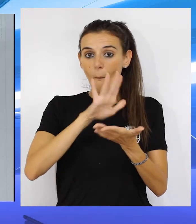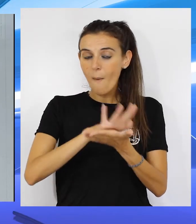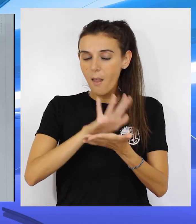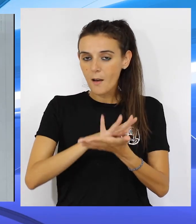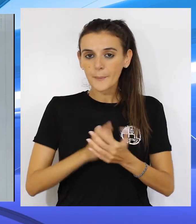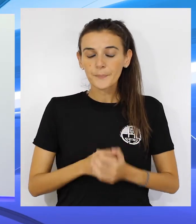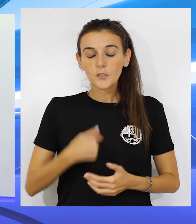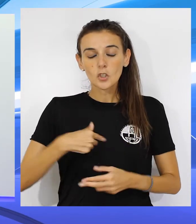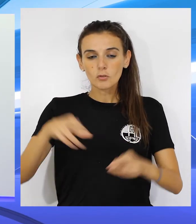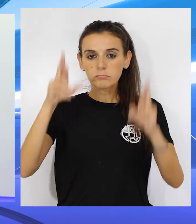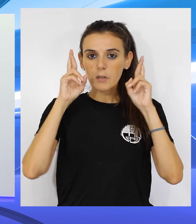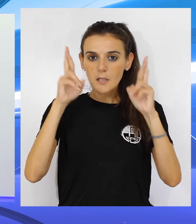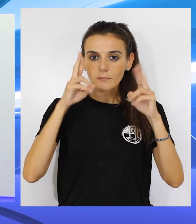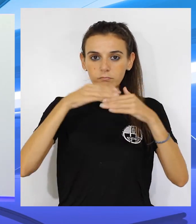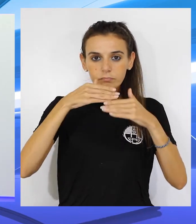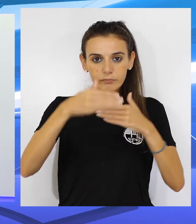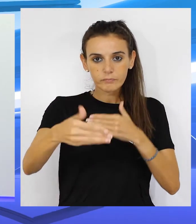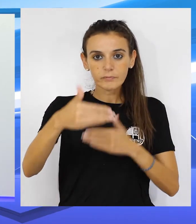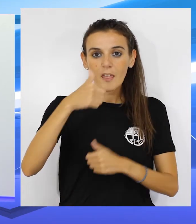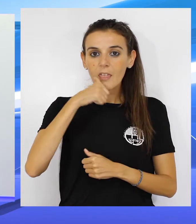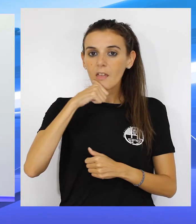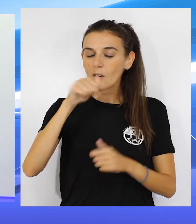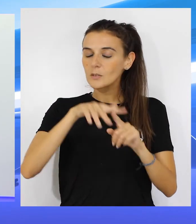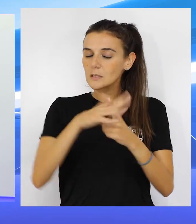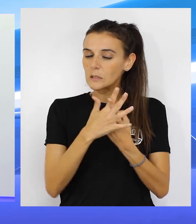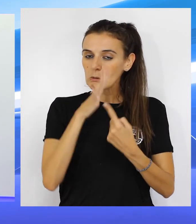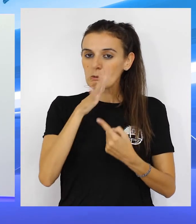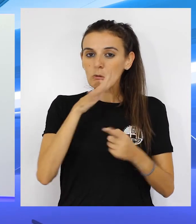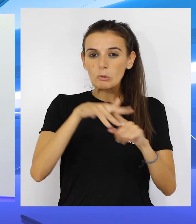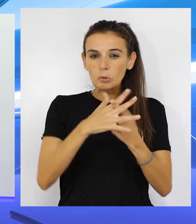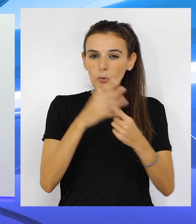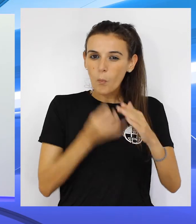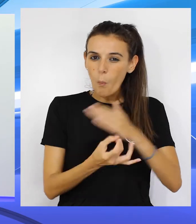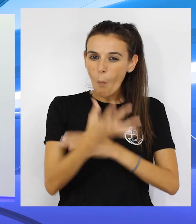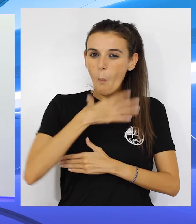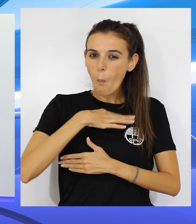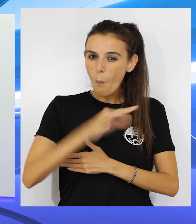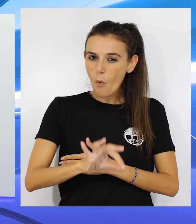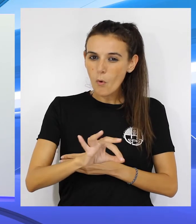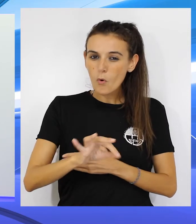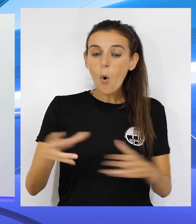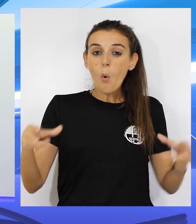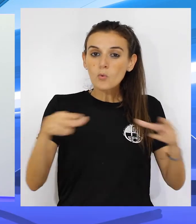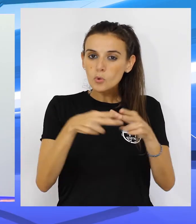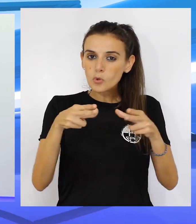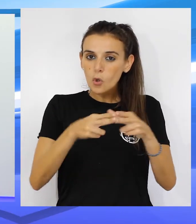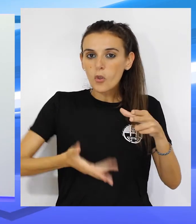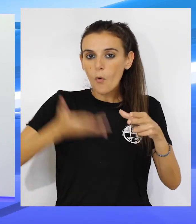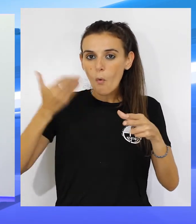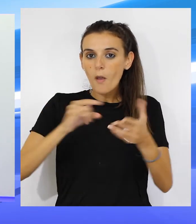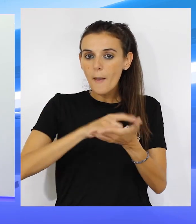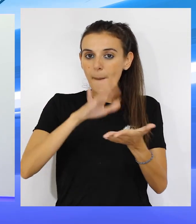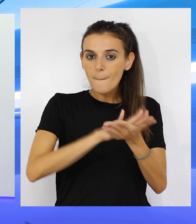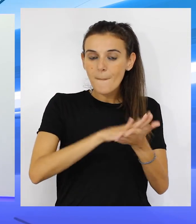Málaga. Yo aspiro a que Ceuta pueda ser un partenariado, pueda ser un socio preferente de Málaga, para que